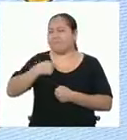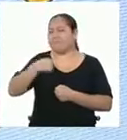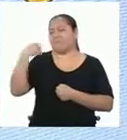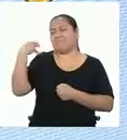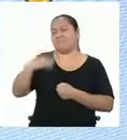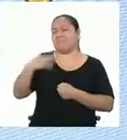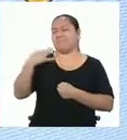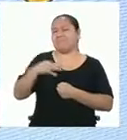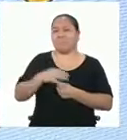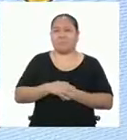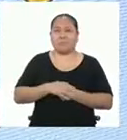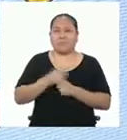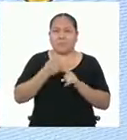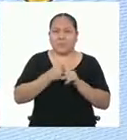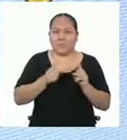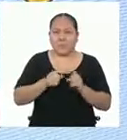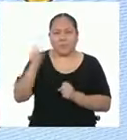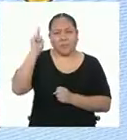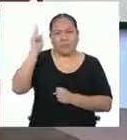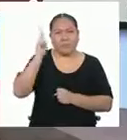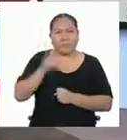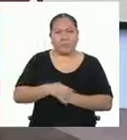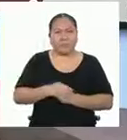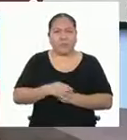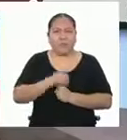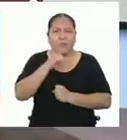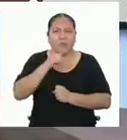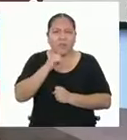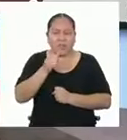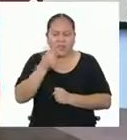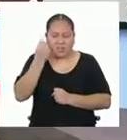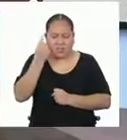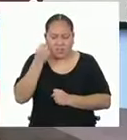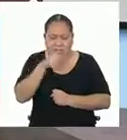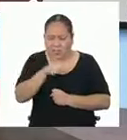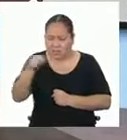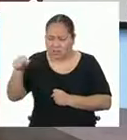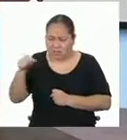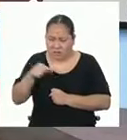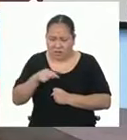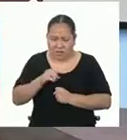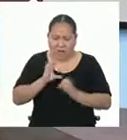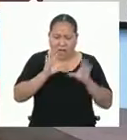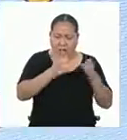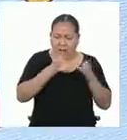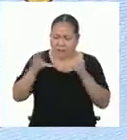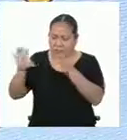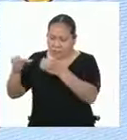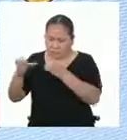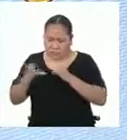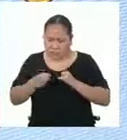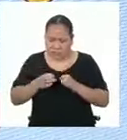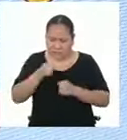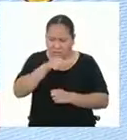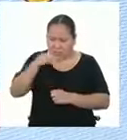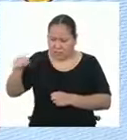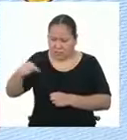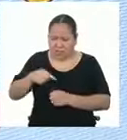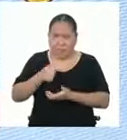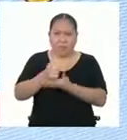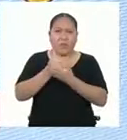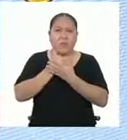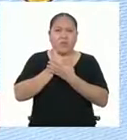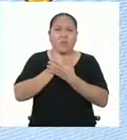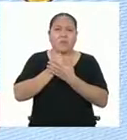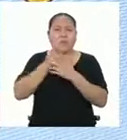pues, profe. Pero, profe, aún no termino de entender cómo todas estas clasificaciones me van a servir para